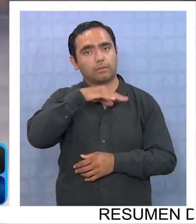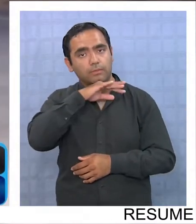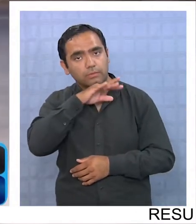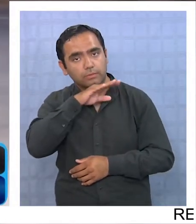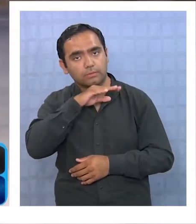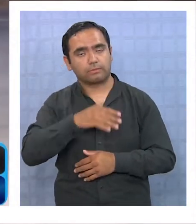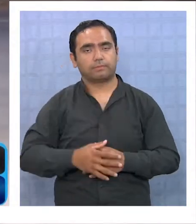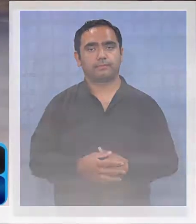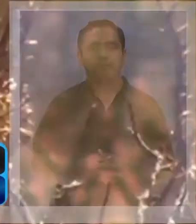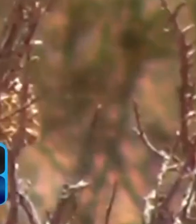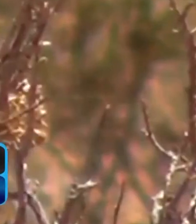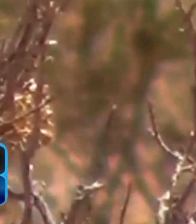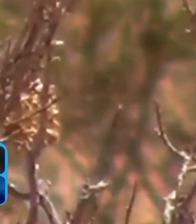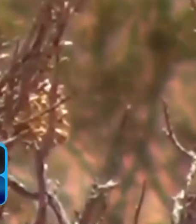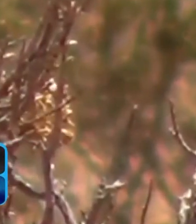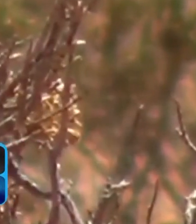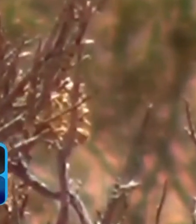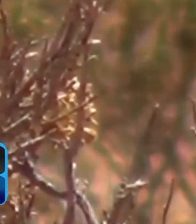minutos.